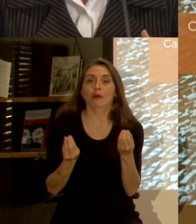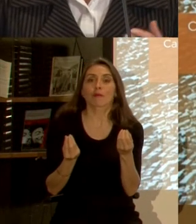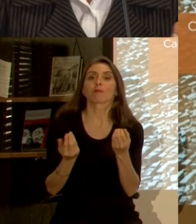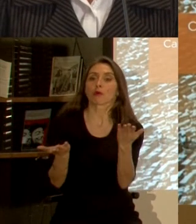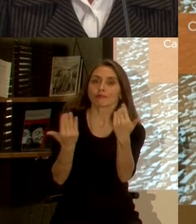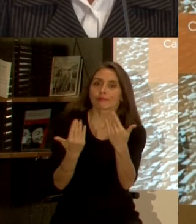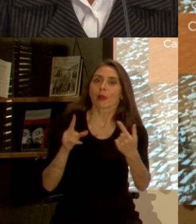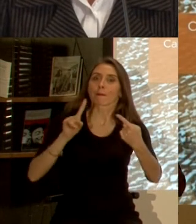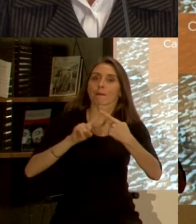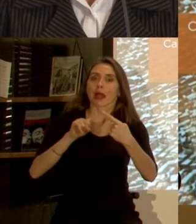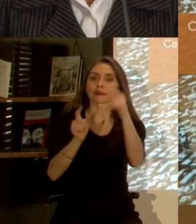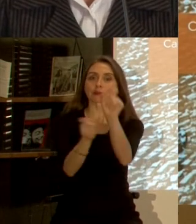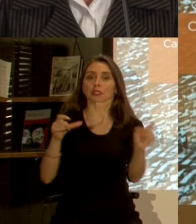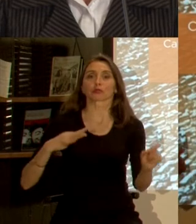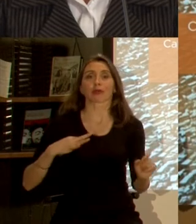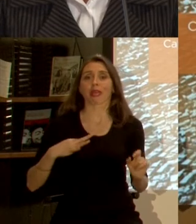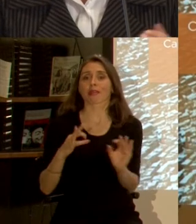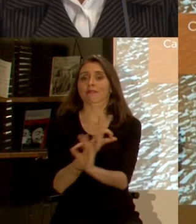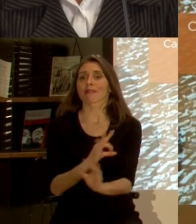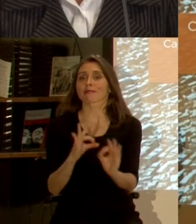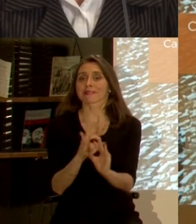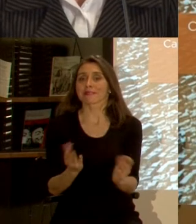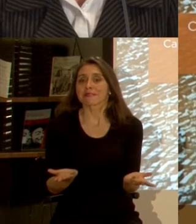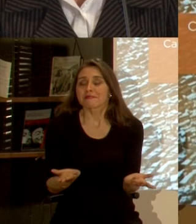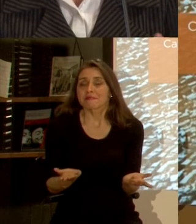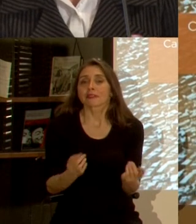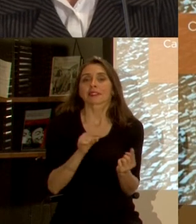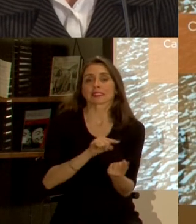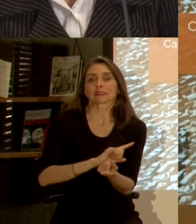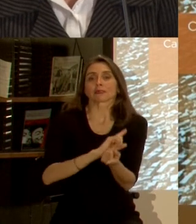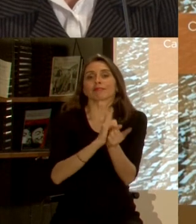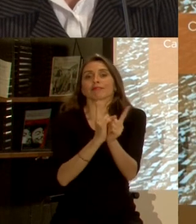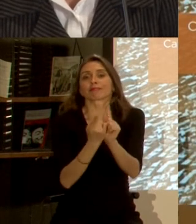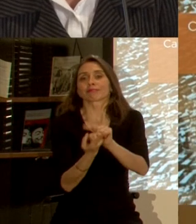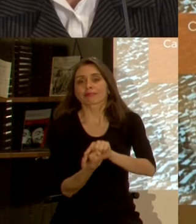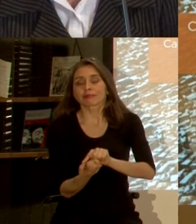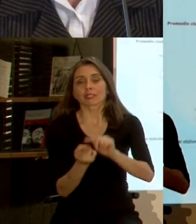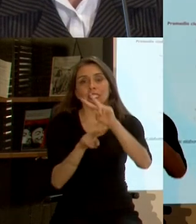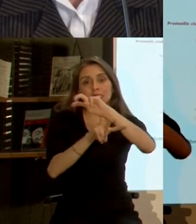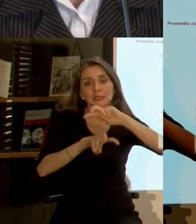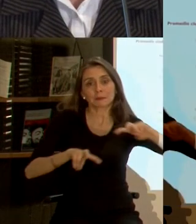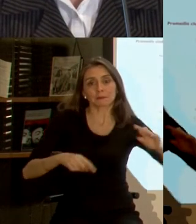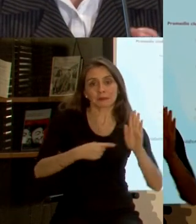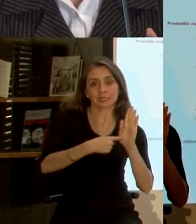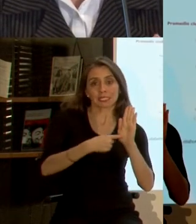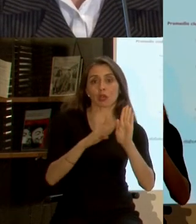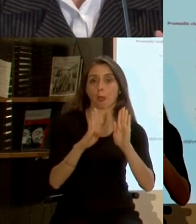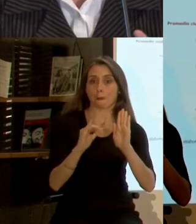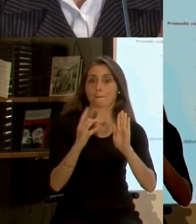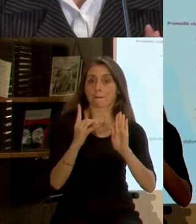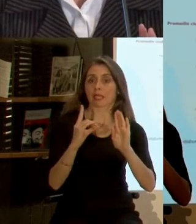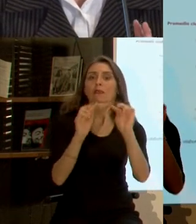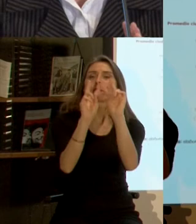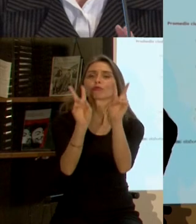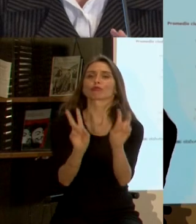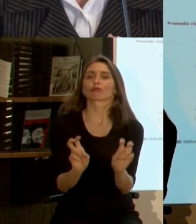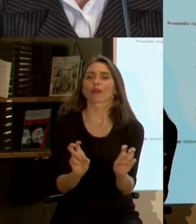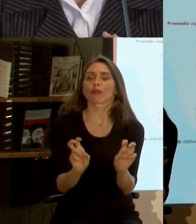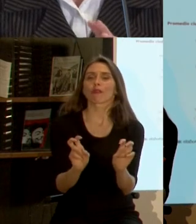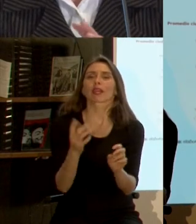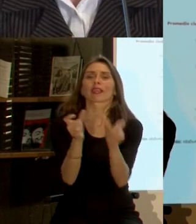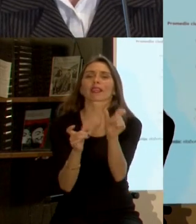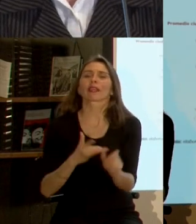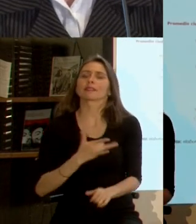participación de la ciudadanía. Eso lleva a que un estudio que hicimos en el BID acerca de la